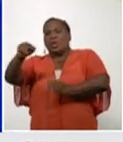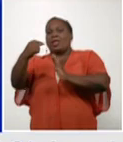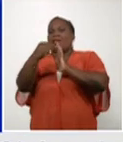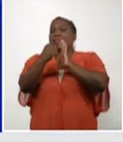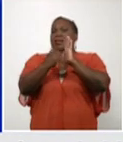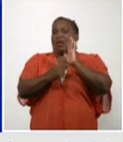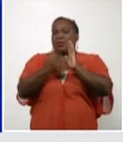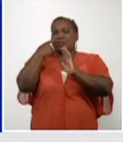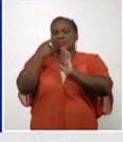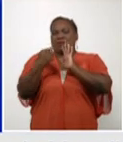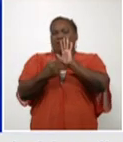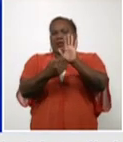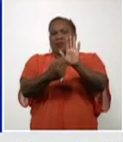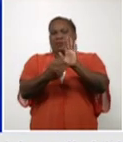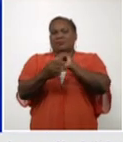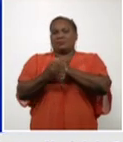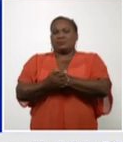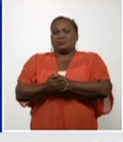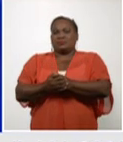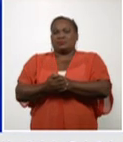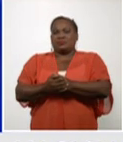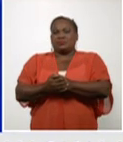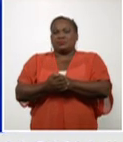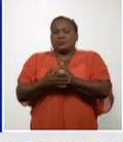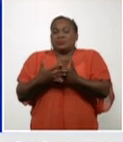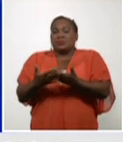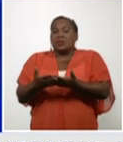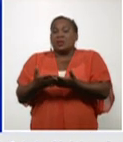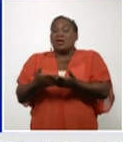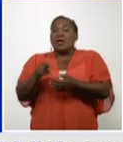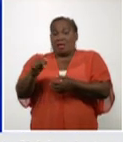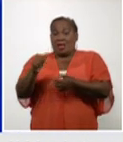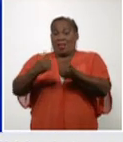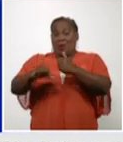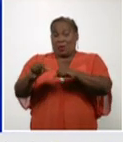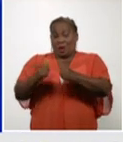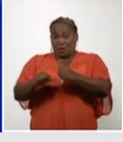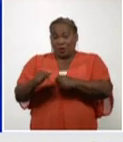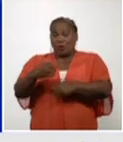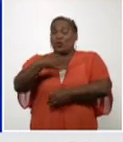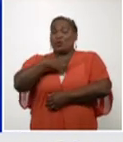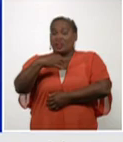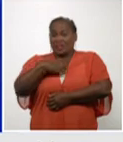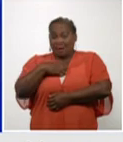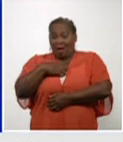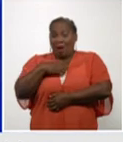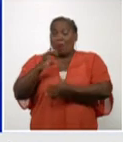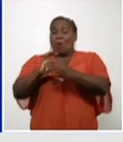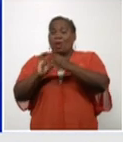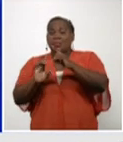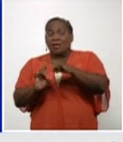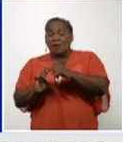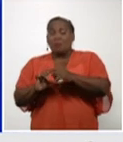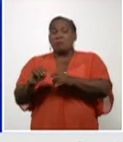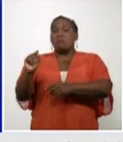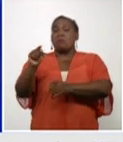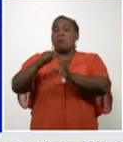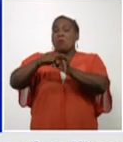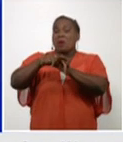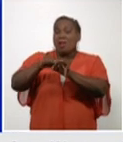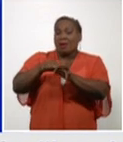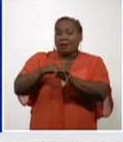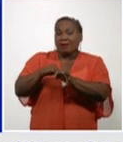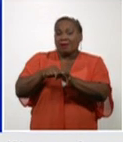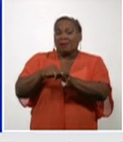de hoy. Y es que Guantánamo tendrá laboratorio de biología molecular, pero también lo tendrá la Isla de la Juventud, las Tunas, lo hemos visto a